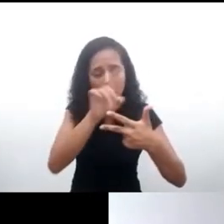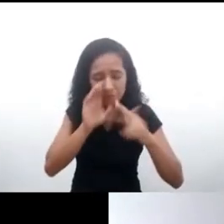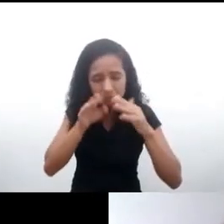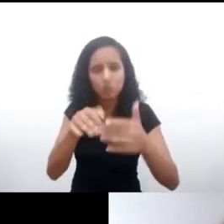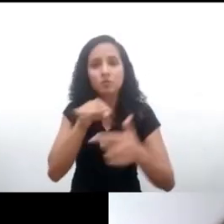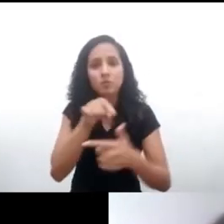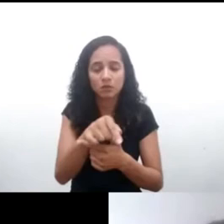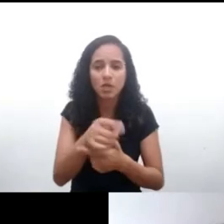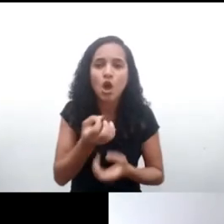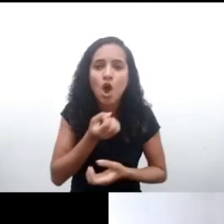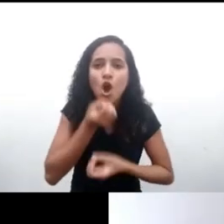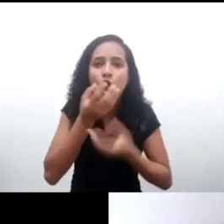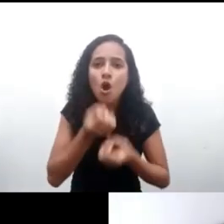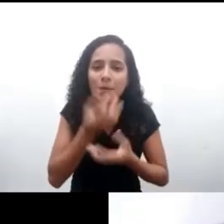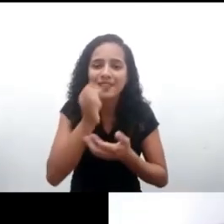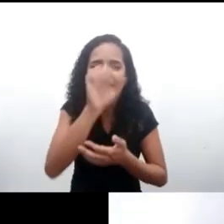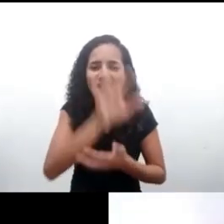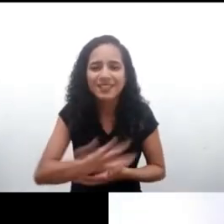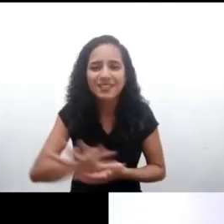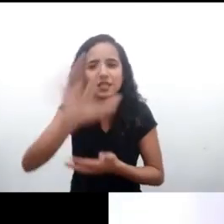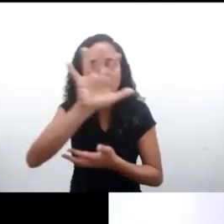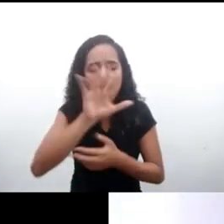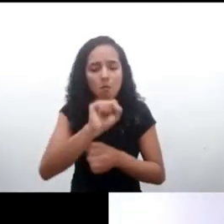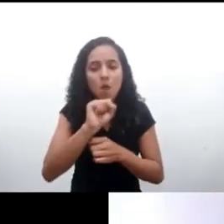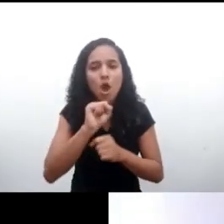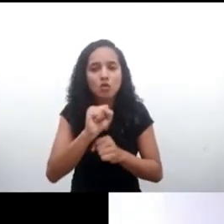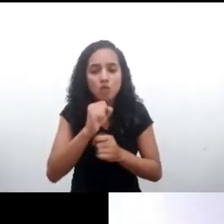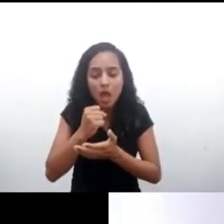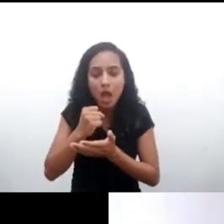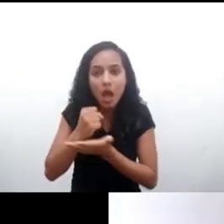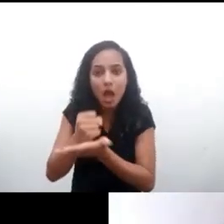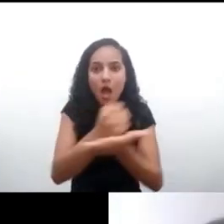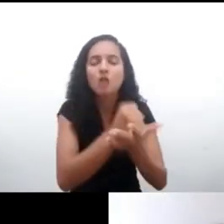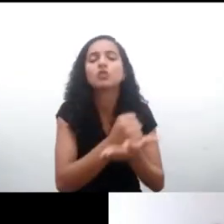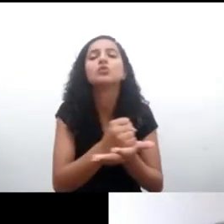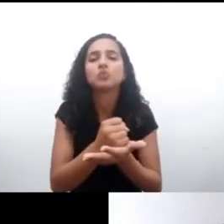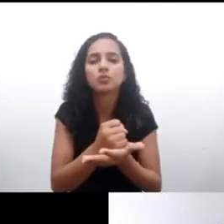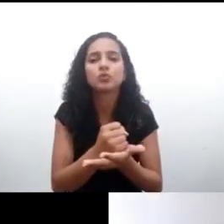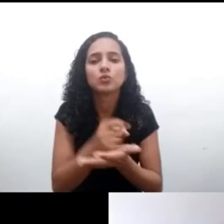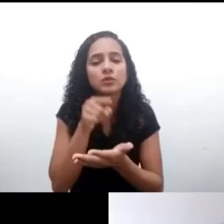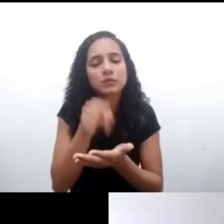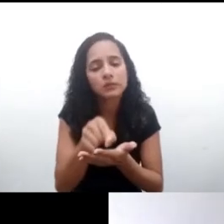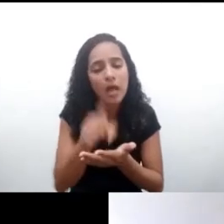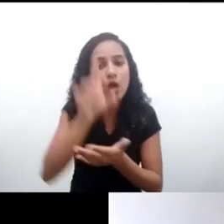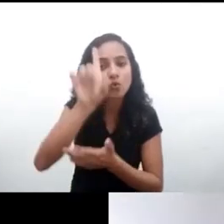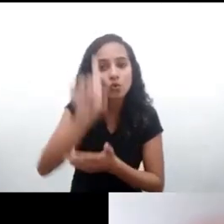parece que el comentario que puede ayudar mucho a llenar el contenido de esta